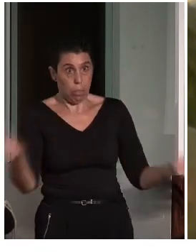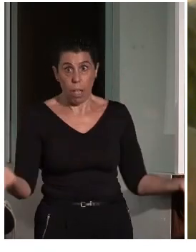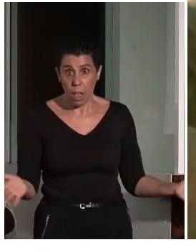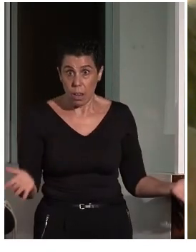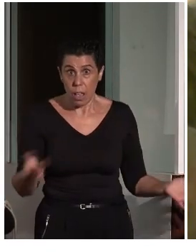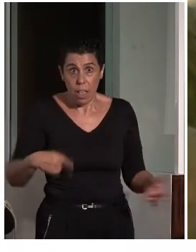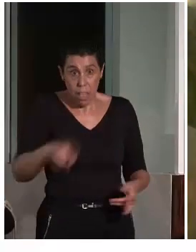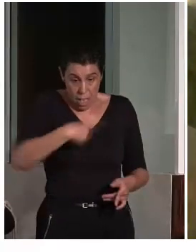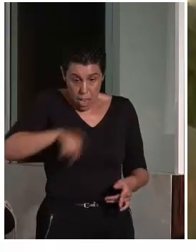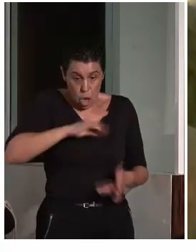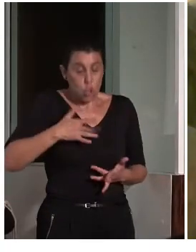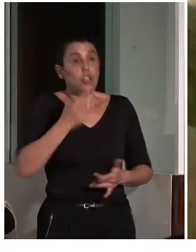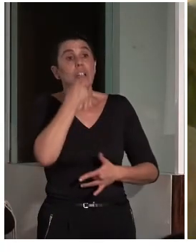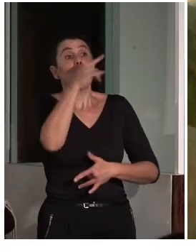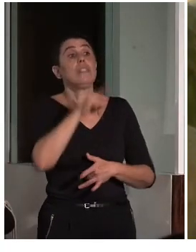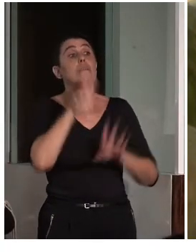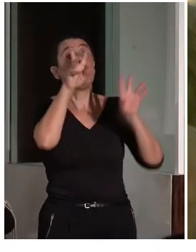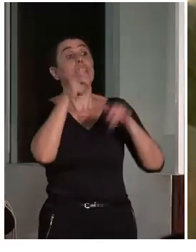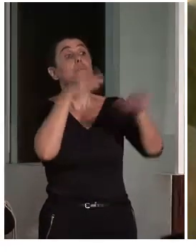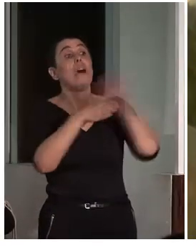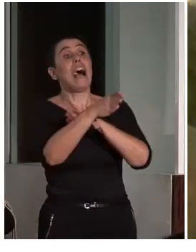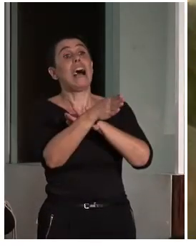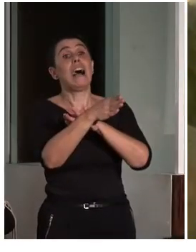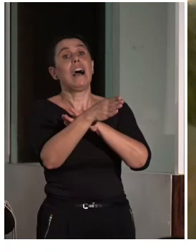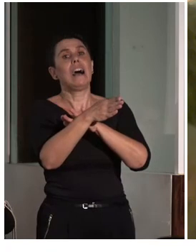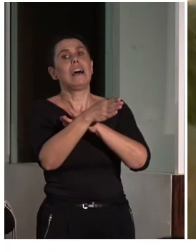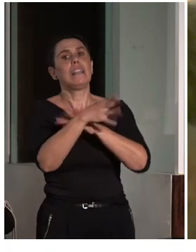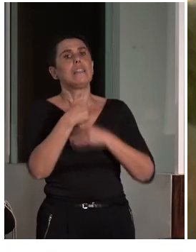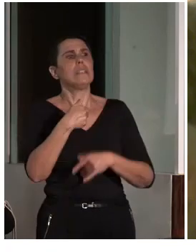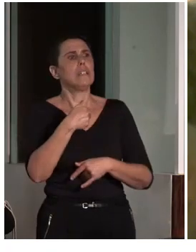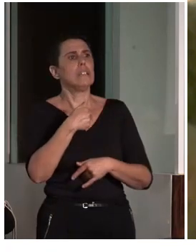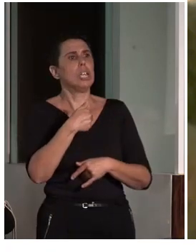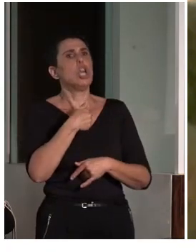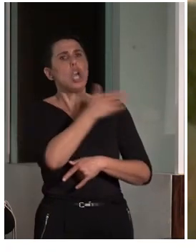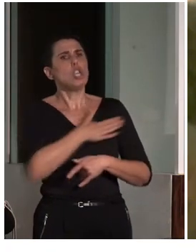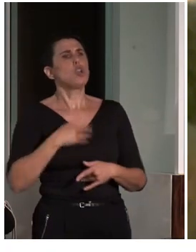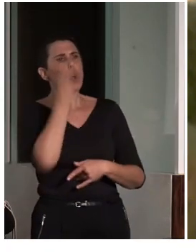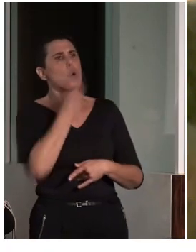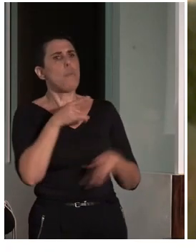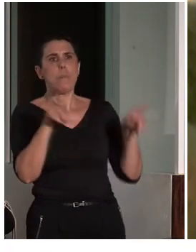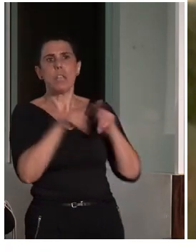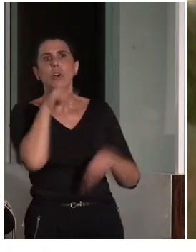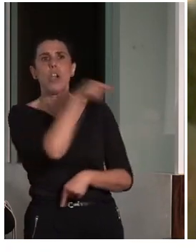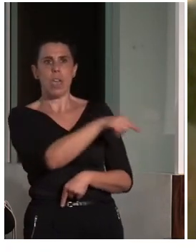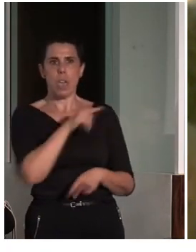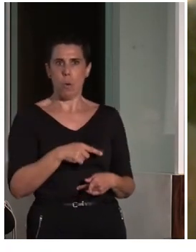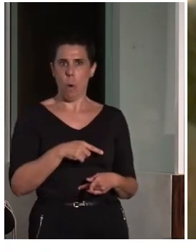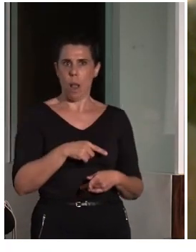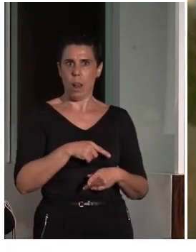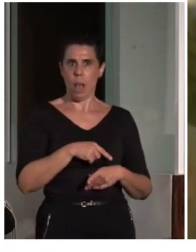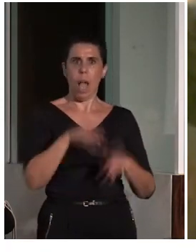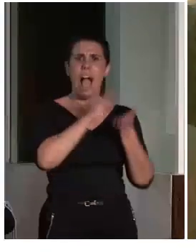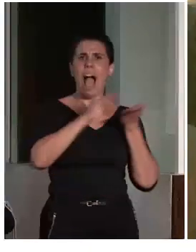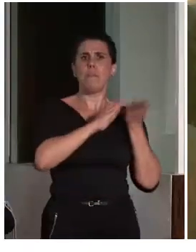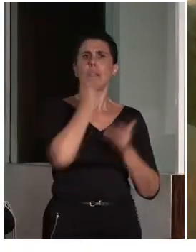Entonces, nosotros lo que decimos es que para la accesibilidad queremos también ese tipo de compromiso, por parte de la Administración, que